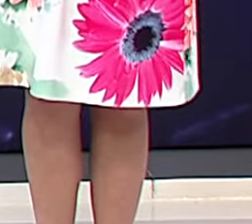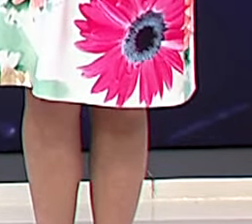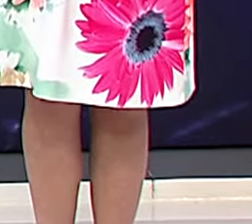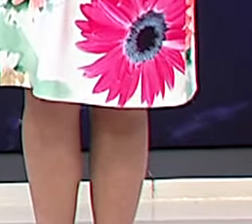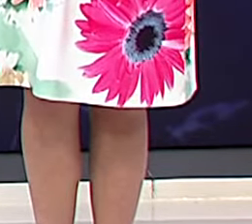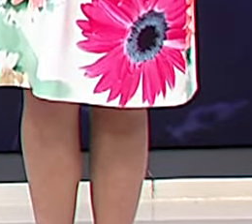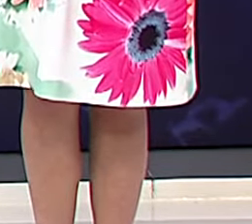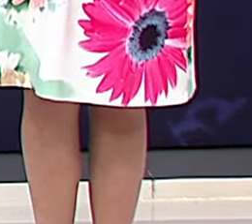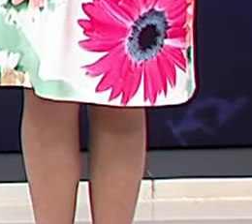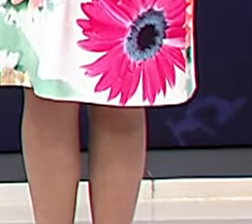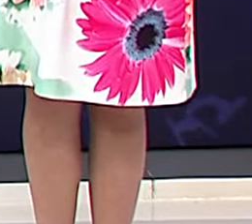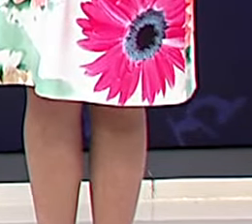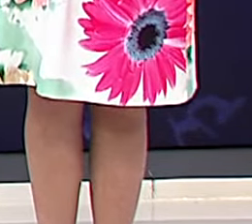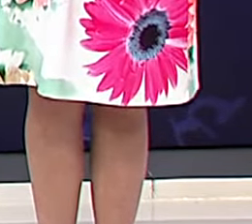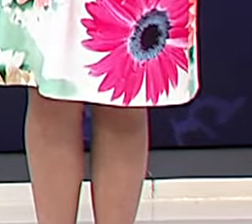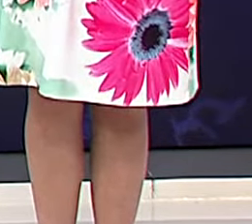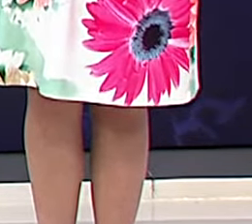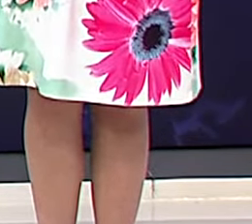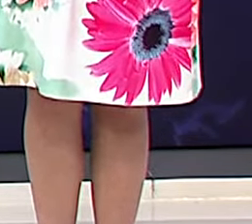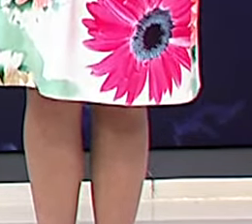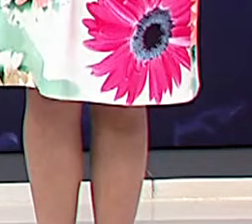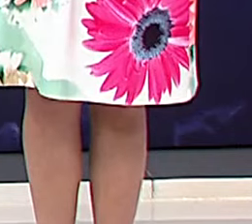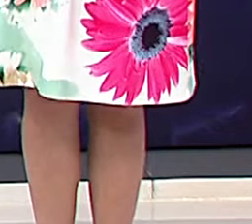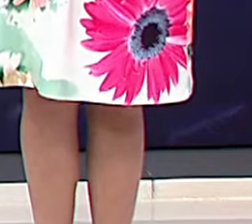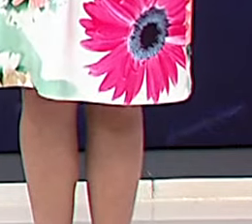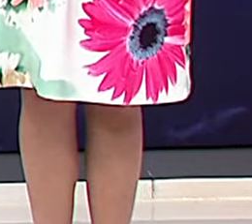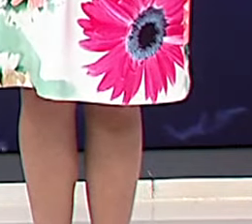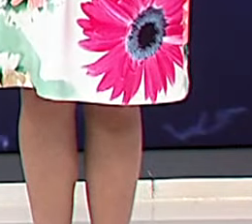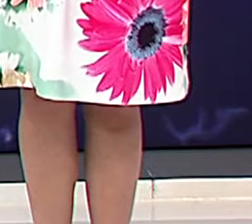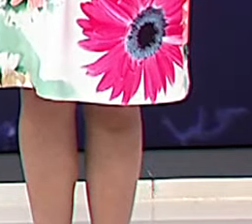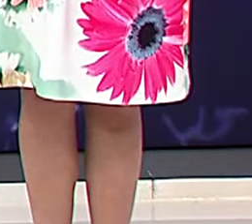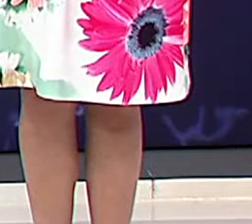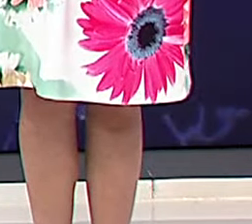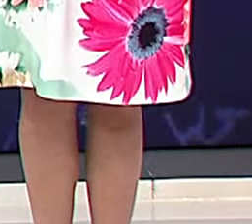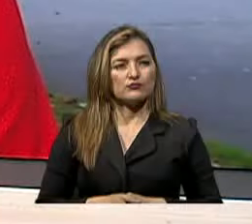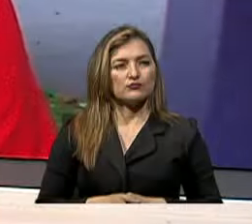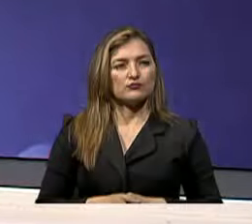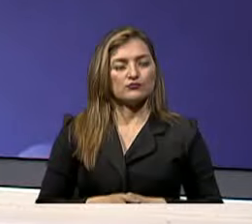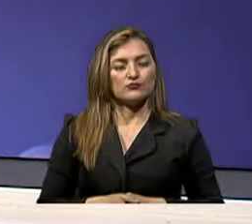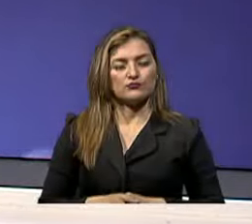Doctor Ortiz ¿Cuál es el riesgo Que causaría Si yo no fumo Pero mi pareja sí?